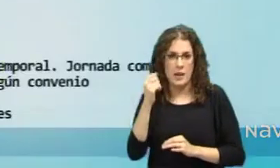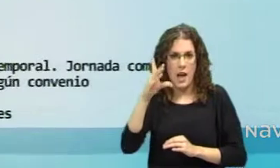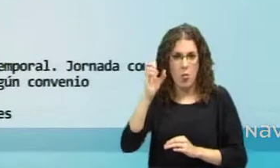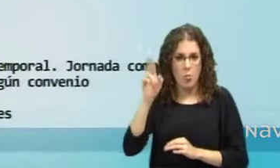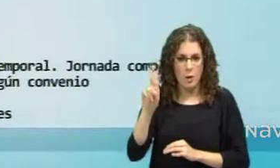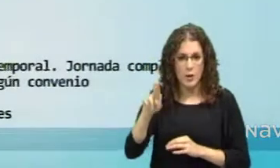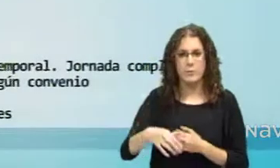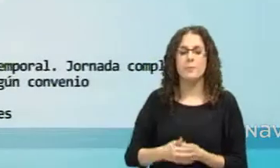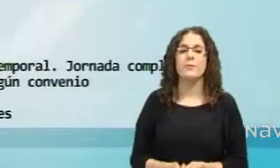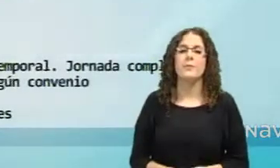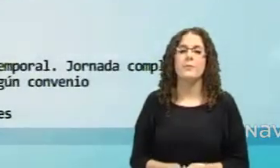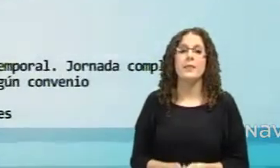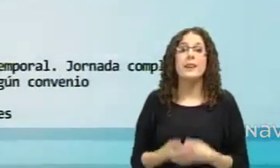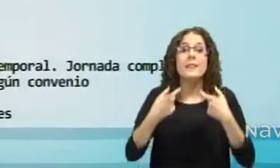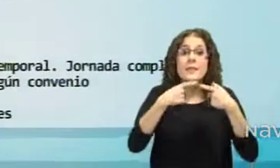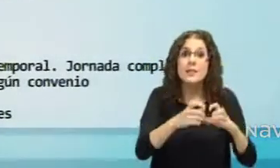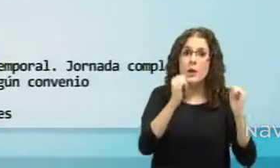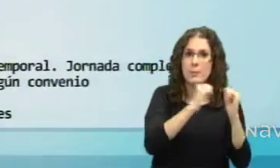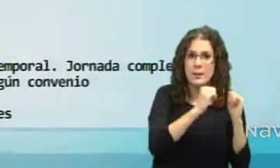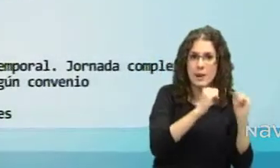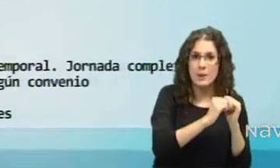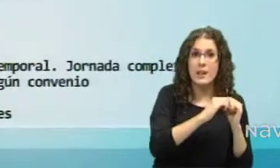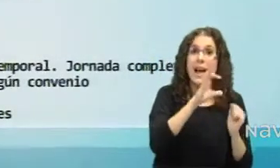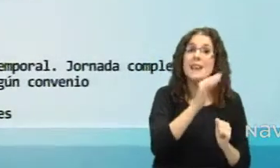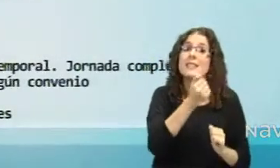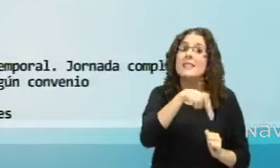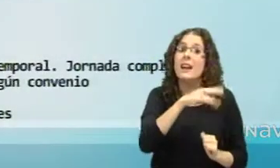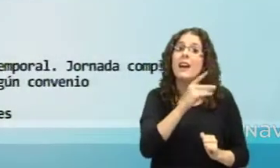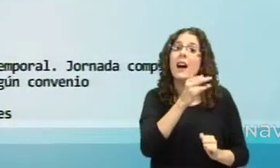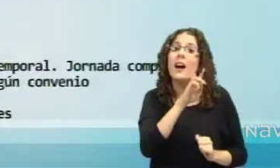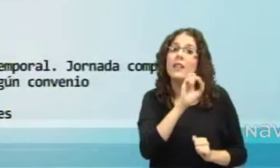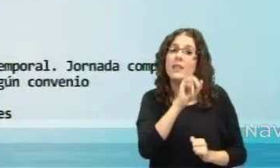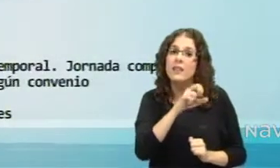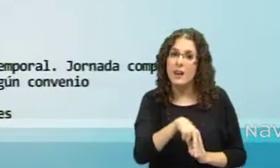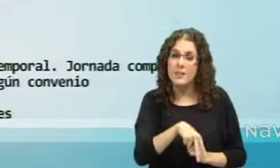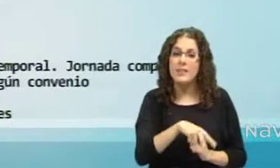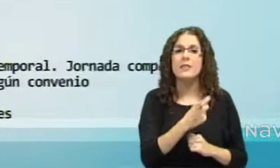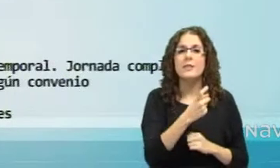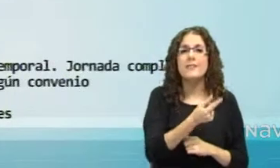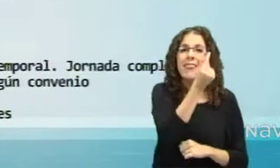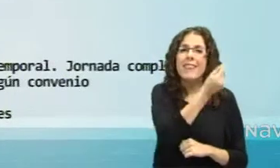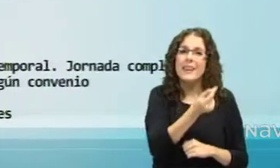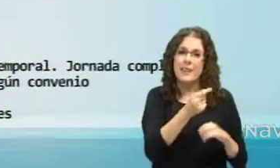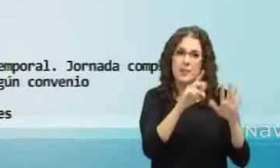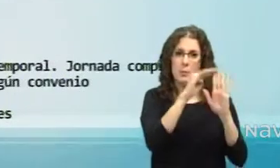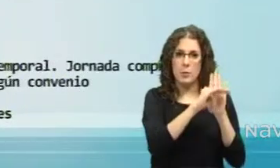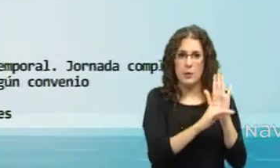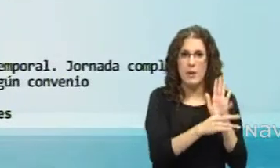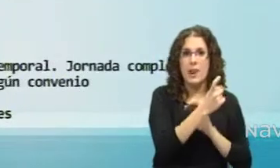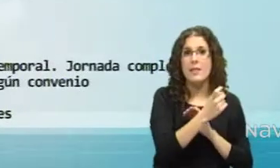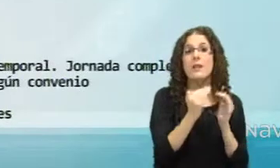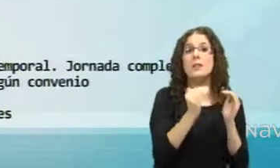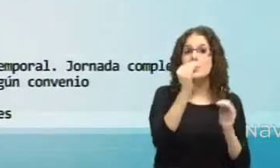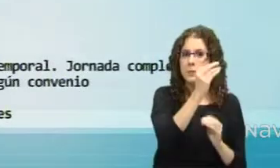Y el sector de la metalurgia busca en San Adrián un delineante programador, con estudios de grado superior en diseño de fabricación mecánica.